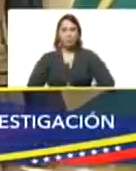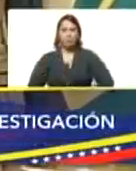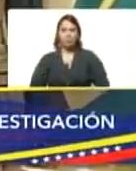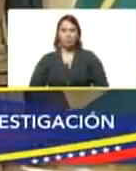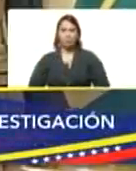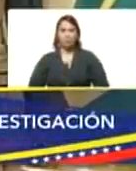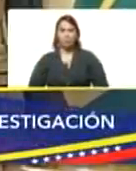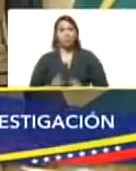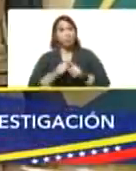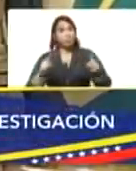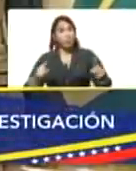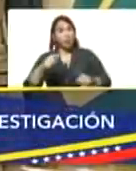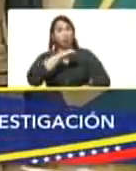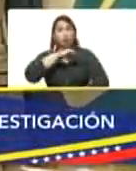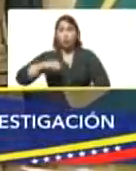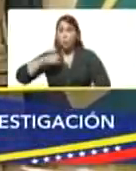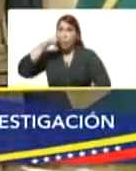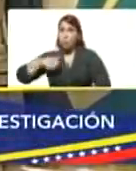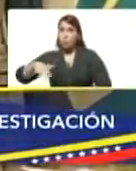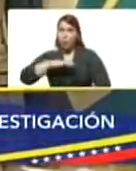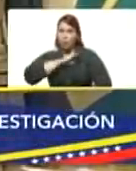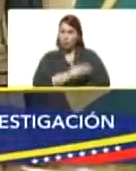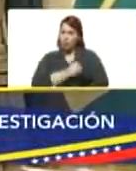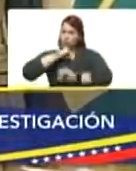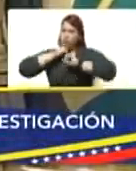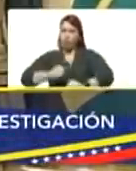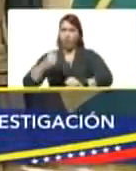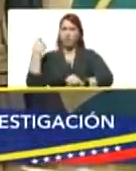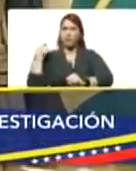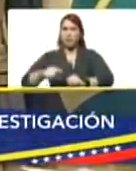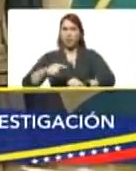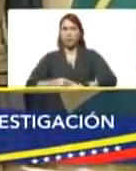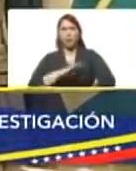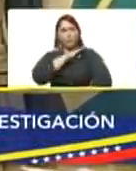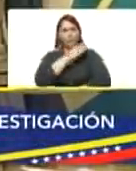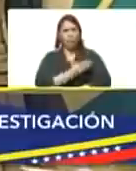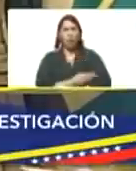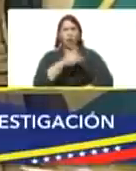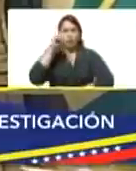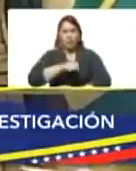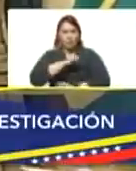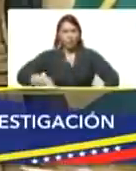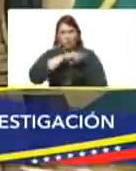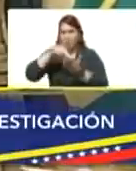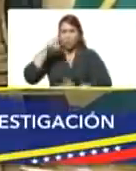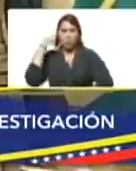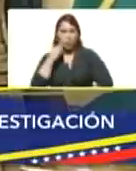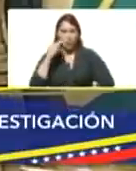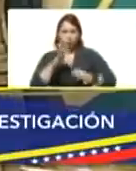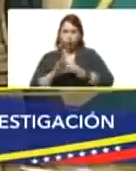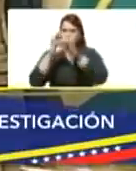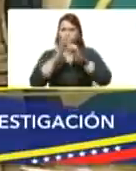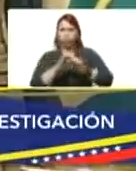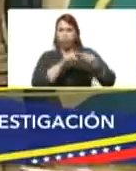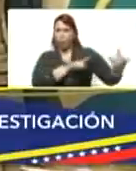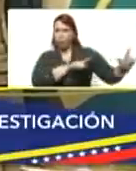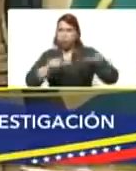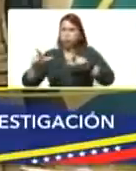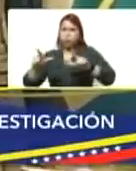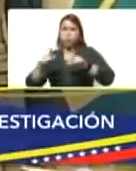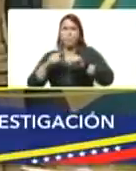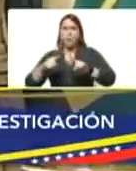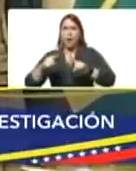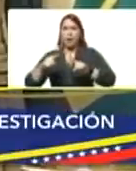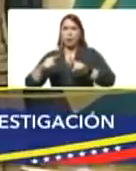Pero somos un pueblo de guerreros y tenemos una Fuerza Armada Nacional Bolivariana unida, lista para